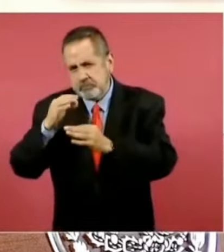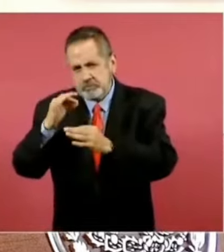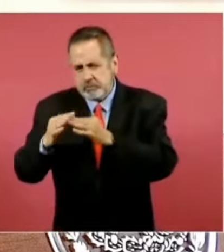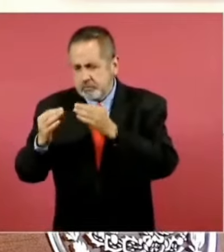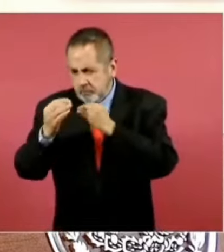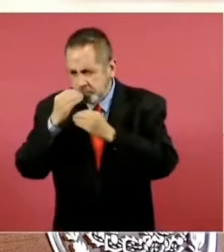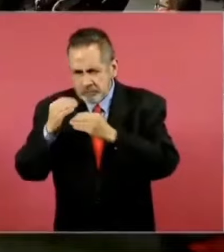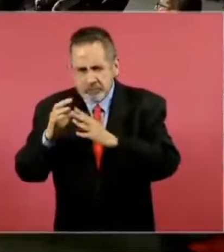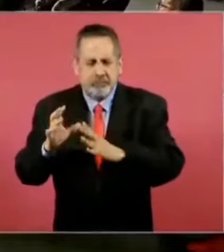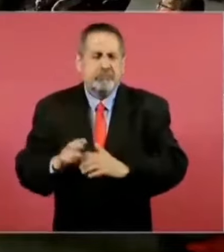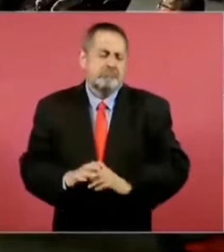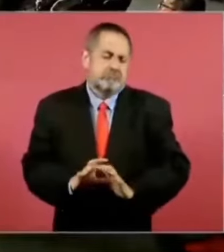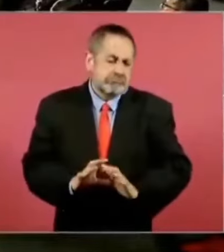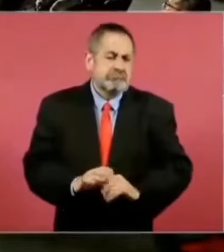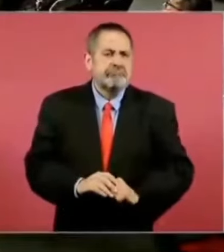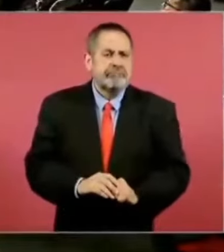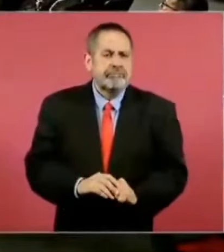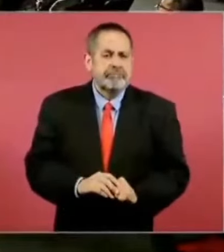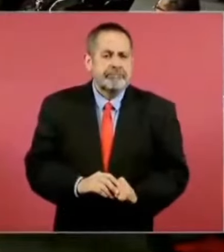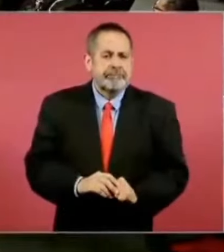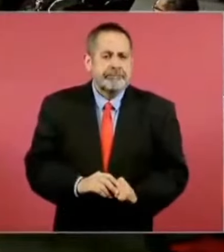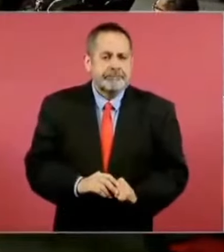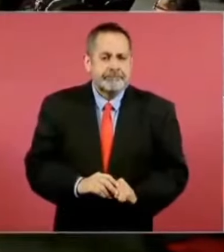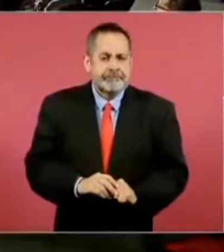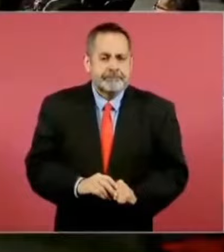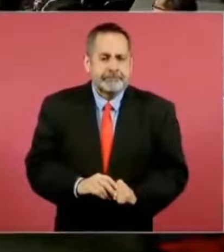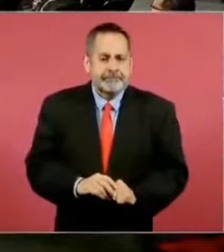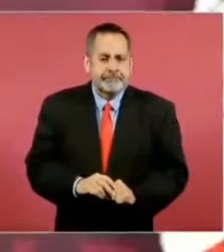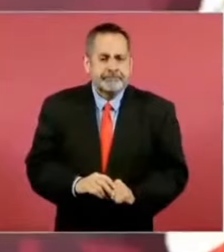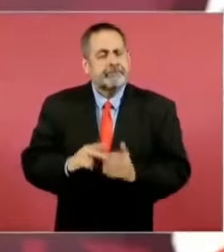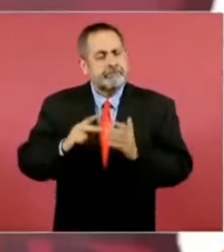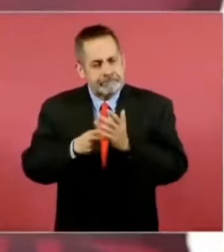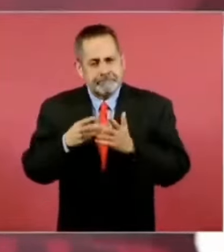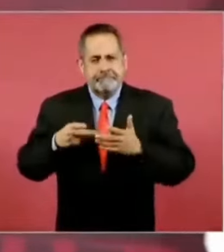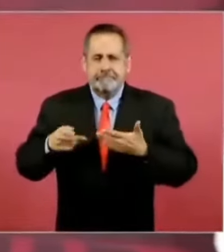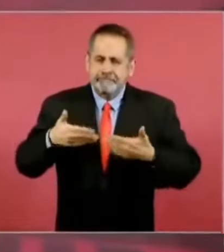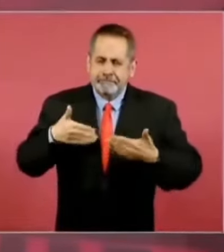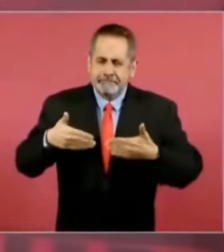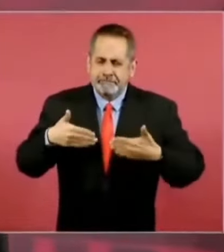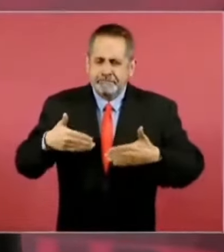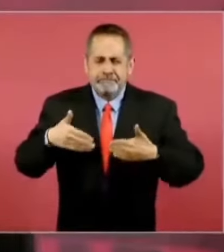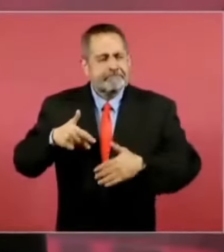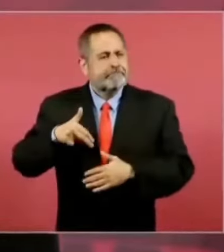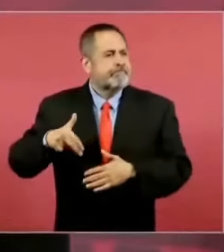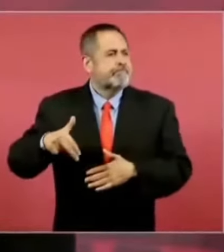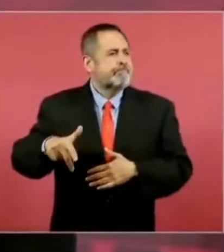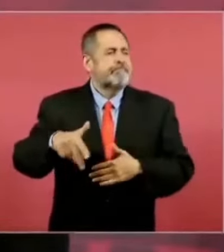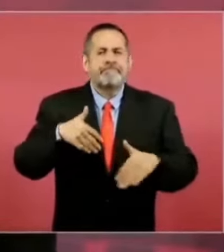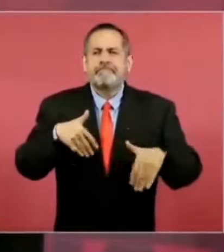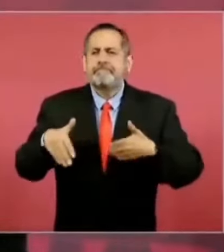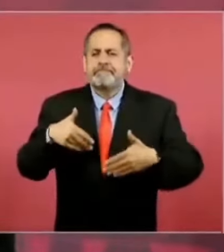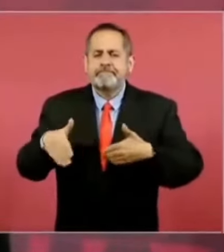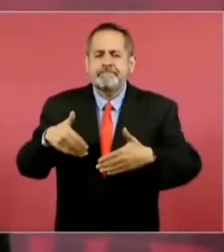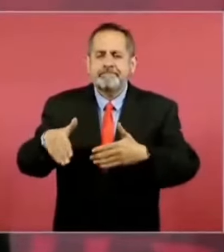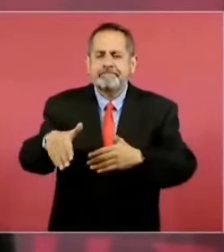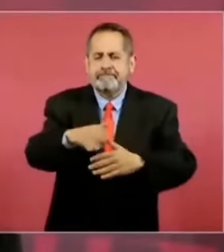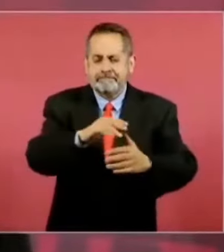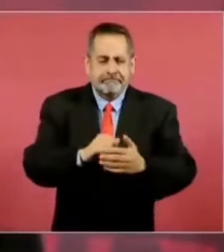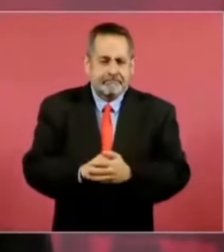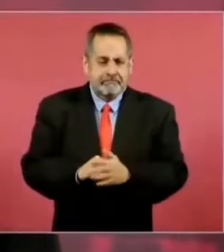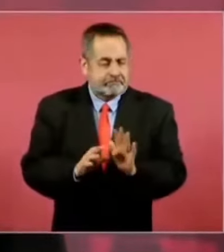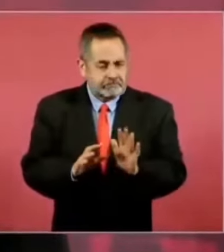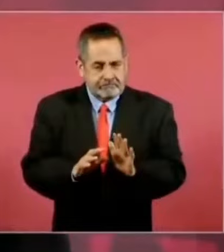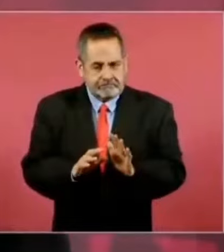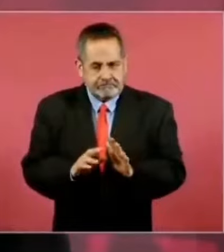comida, caminar, y